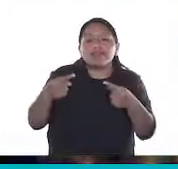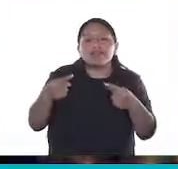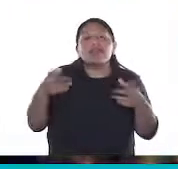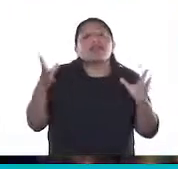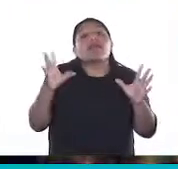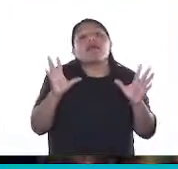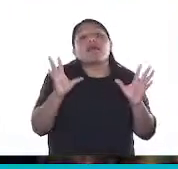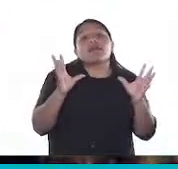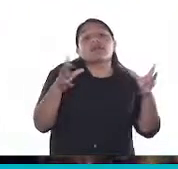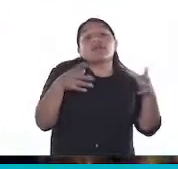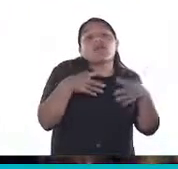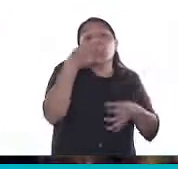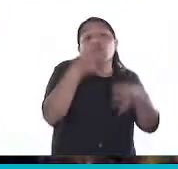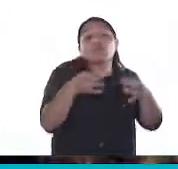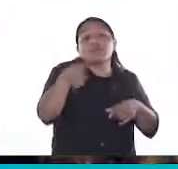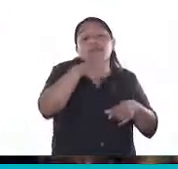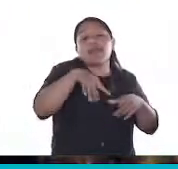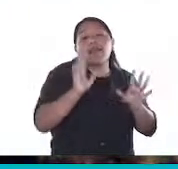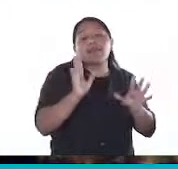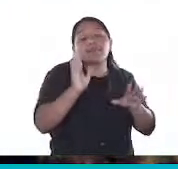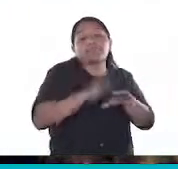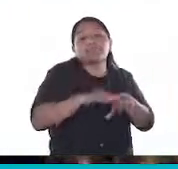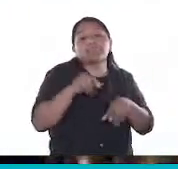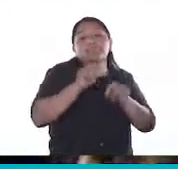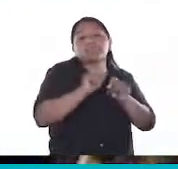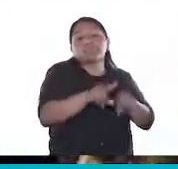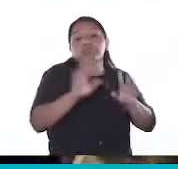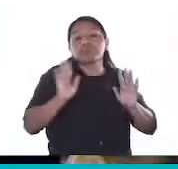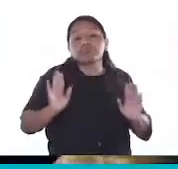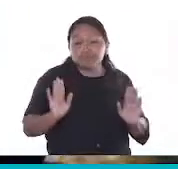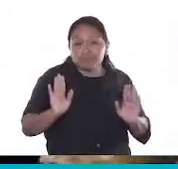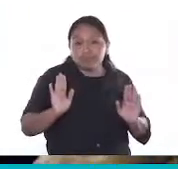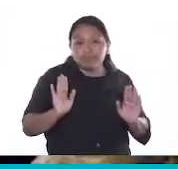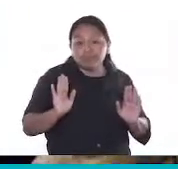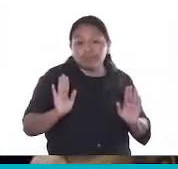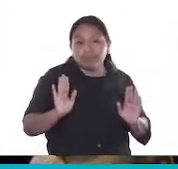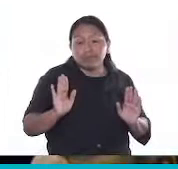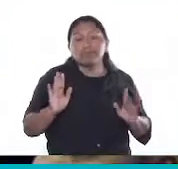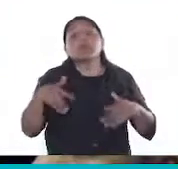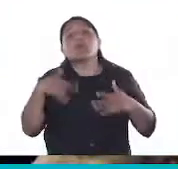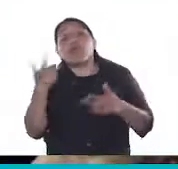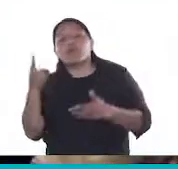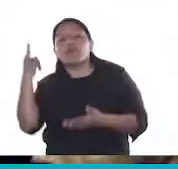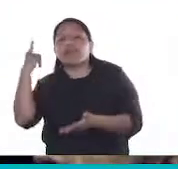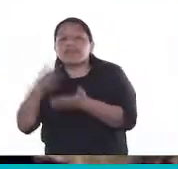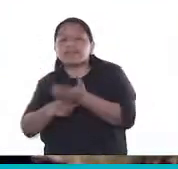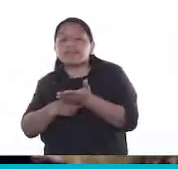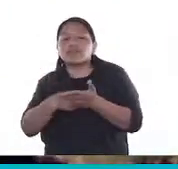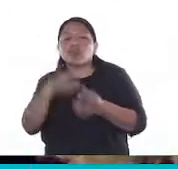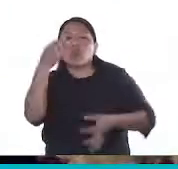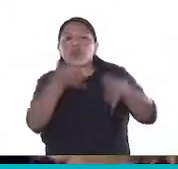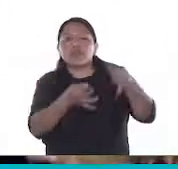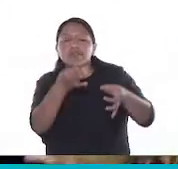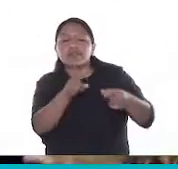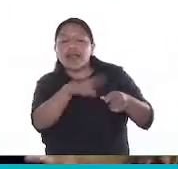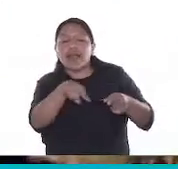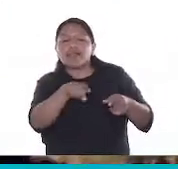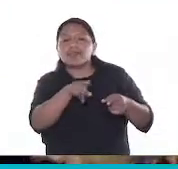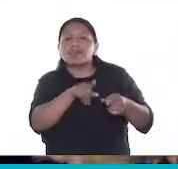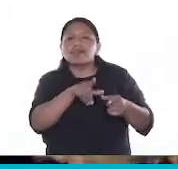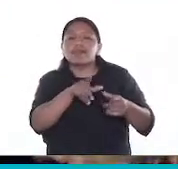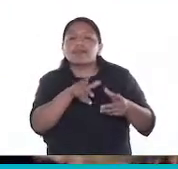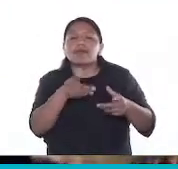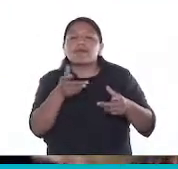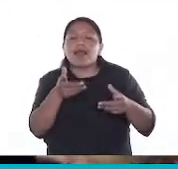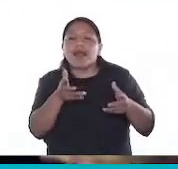judicial. Es el partido judicial. Ahora, cuando una decisión judicial va con los